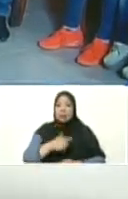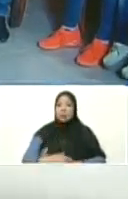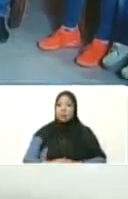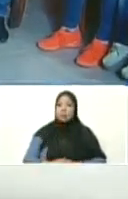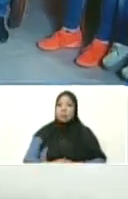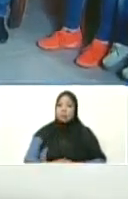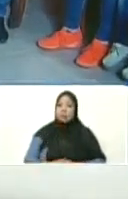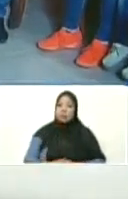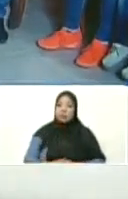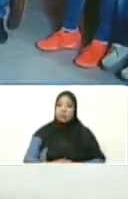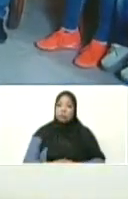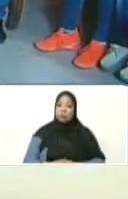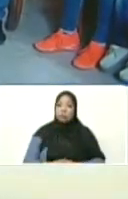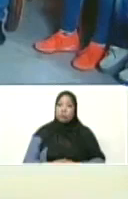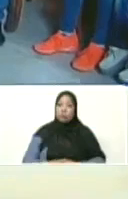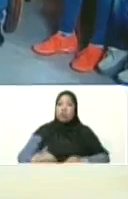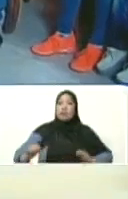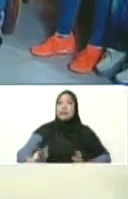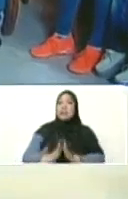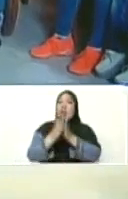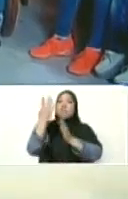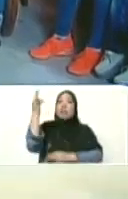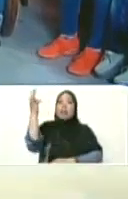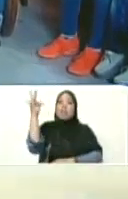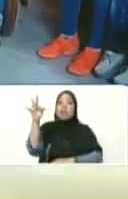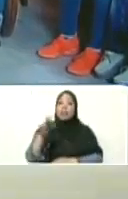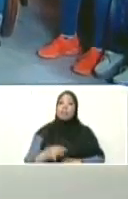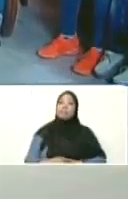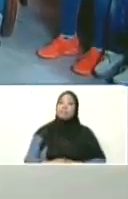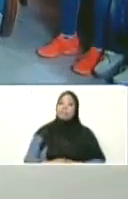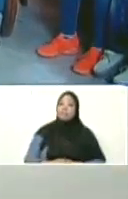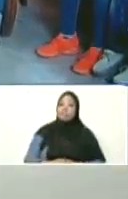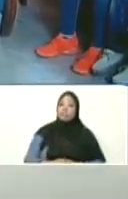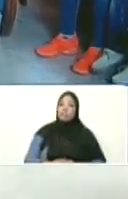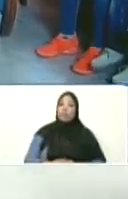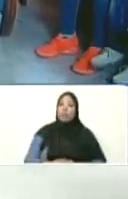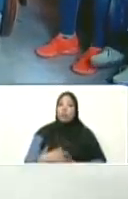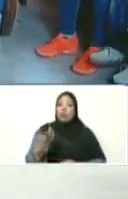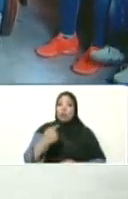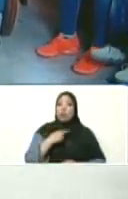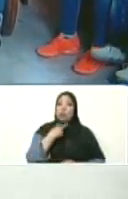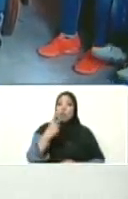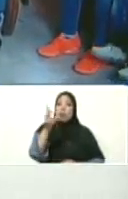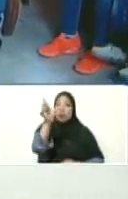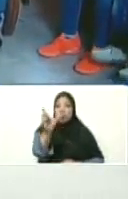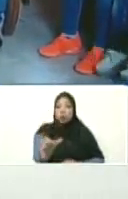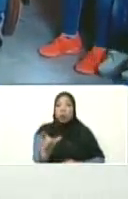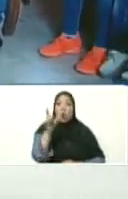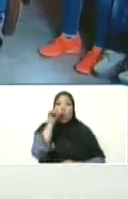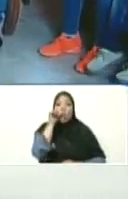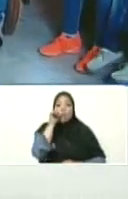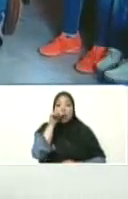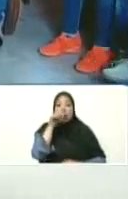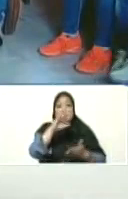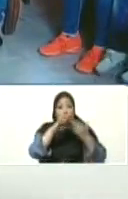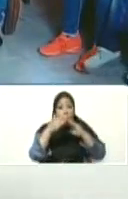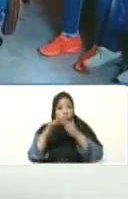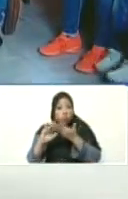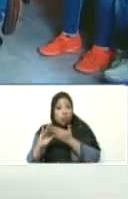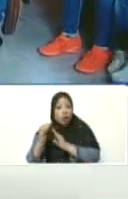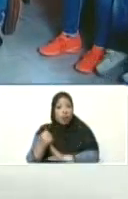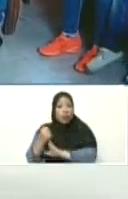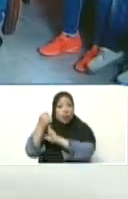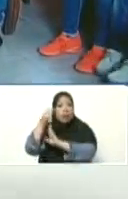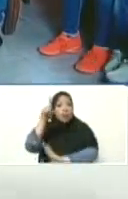allá está precisamente el vocero de la comunidad Edgar Zavarse y me